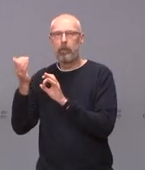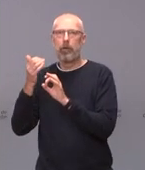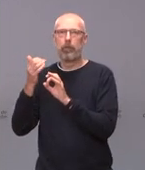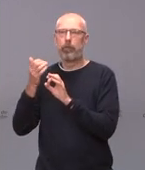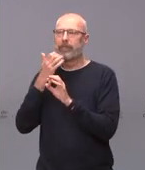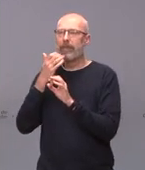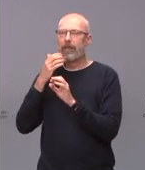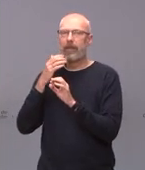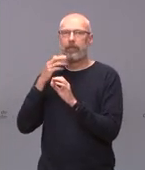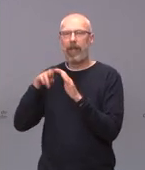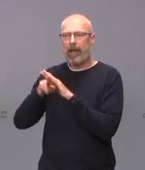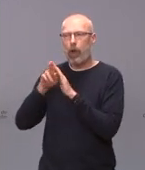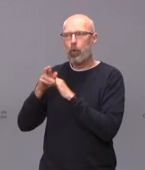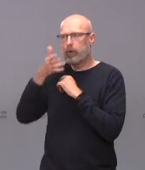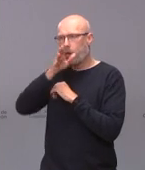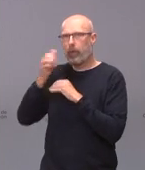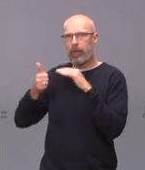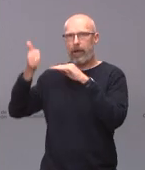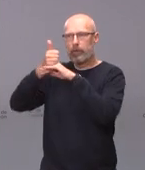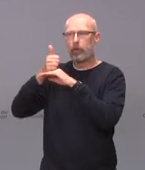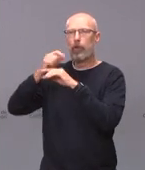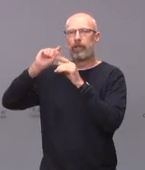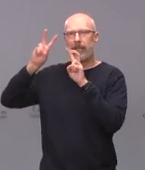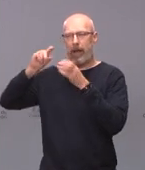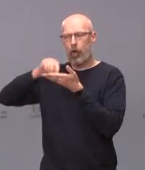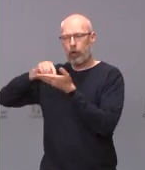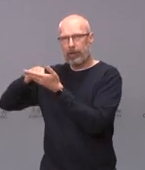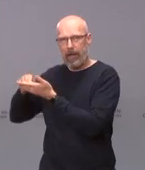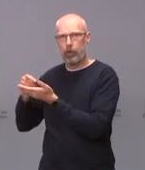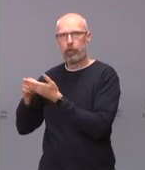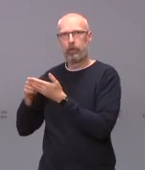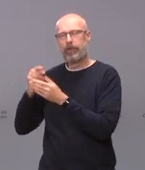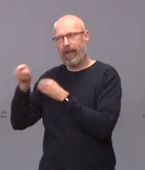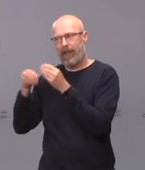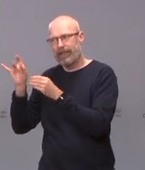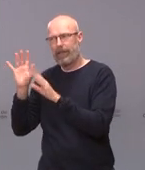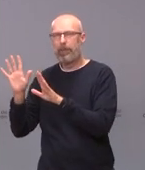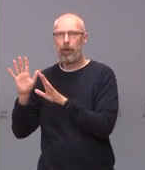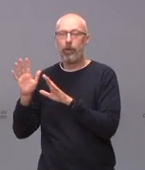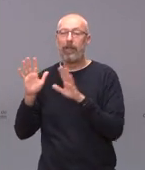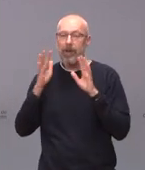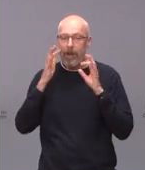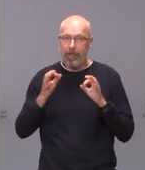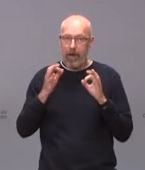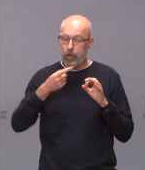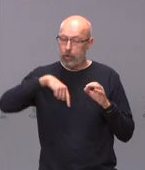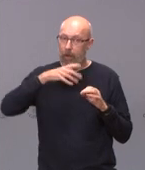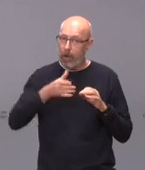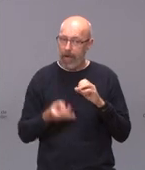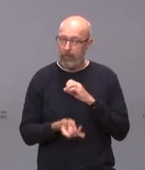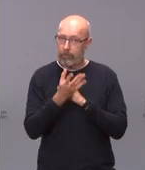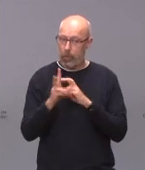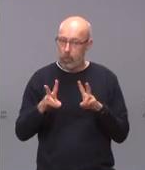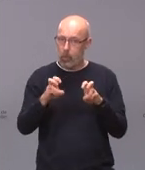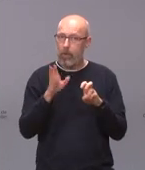contractuales que se han puesto en función de lo que marcan las previsiones de la ley de contratos del sector público pero lo que vamos a desarrollar ahora a través